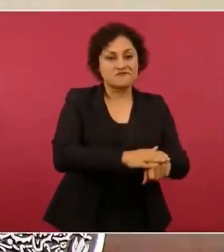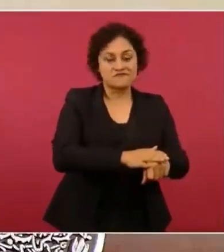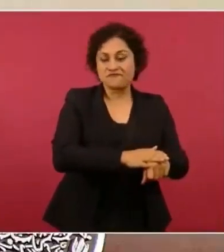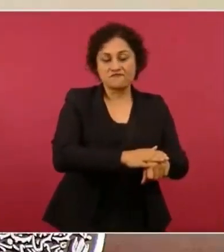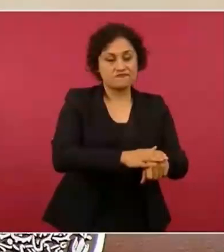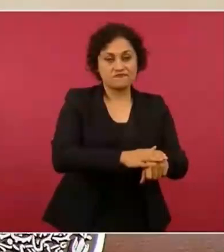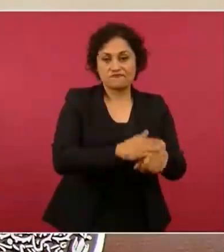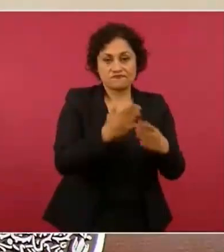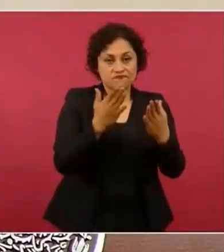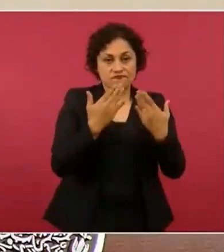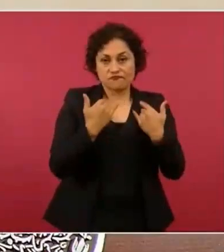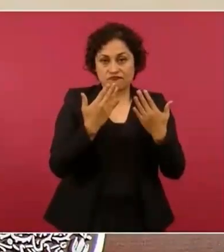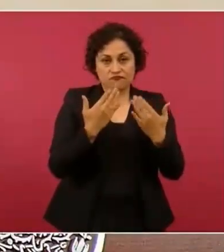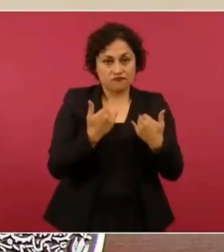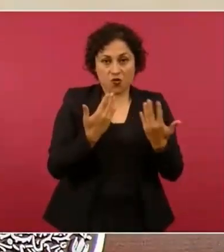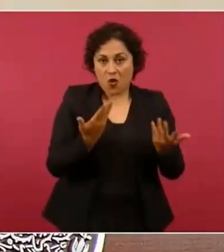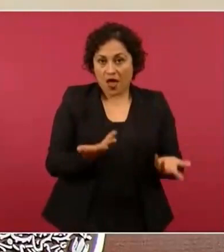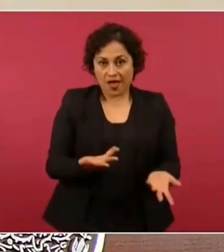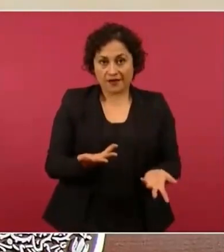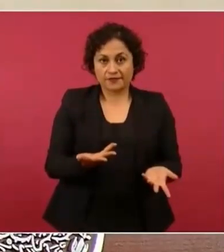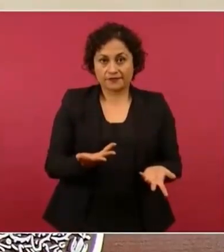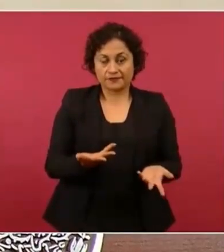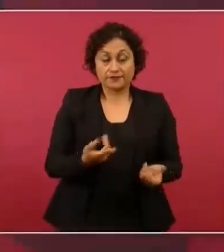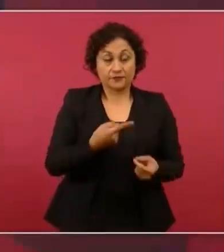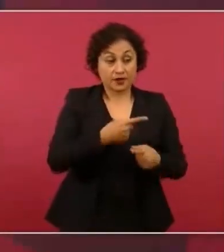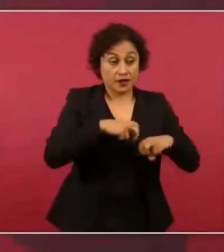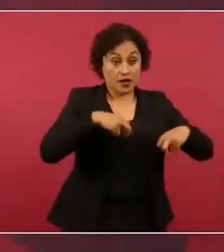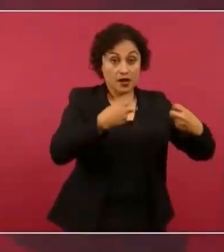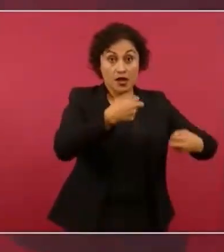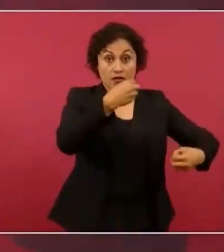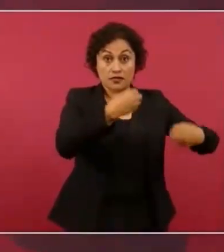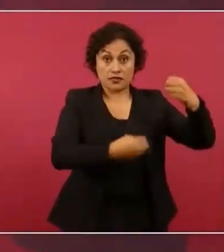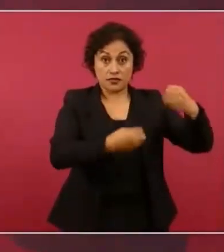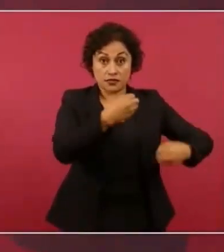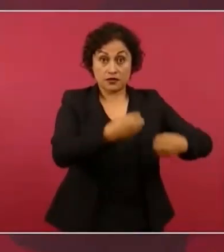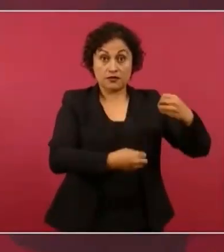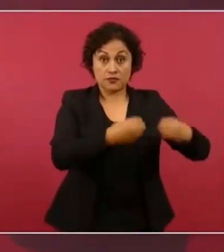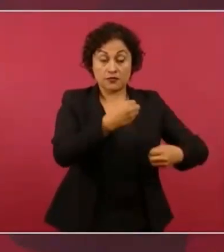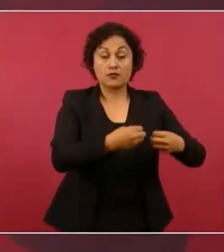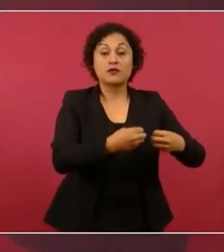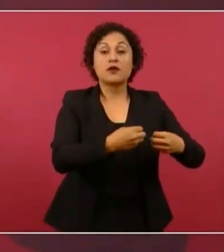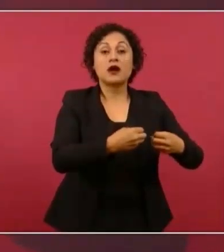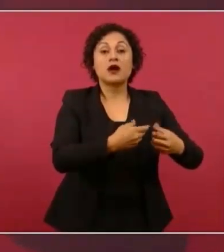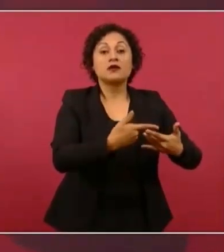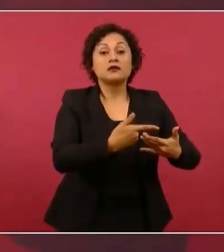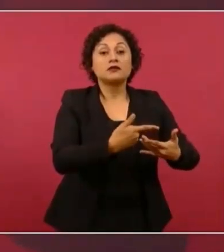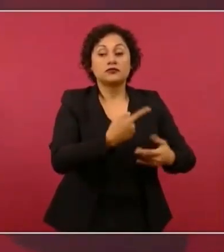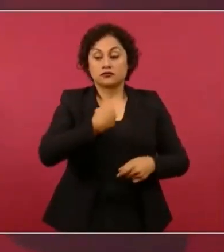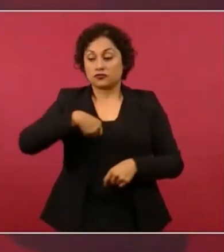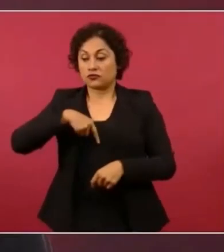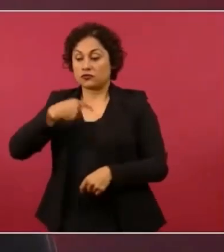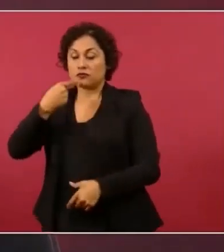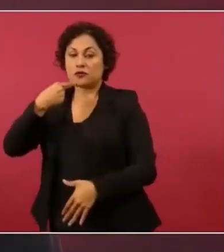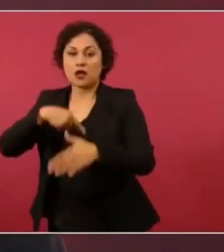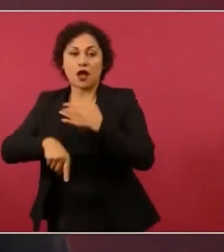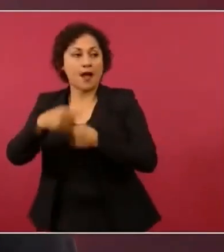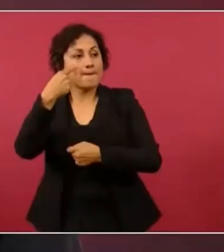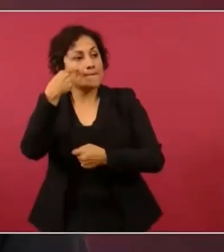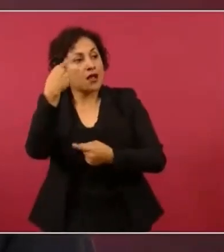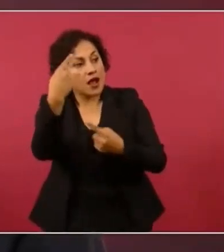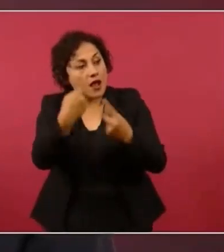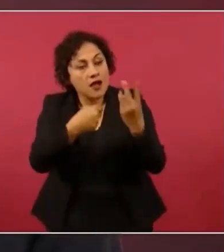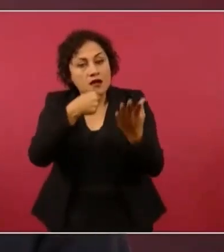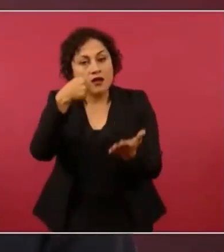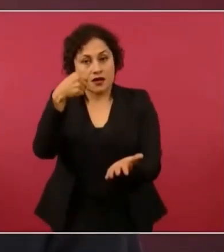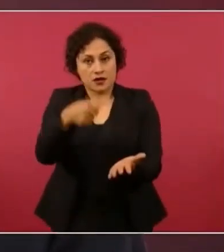desechó el tribunal un recurso presentado por el gobierno mexicano a través